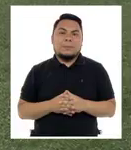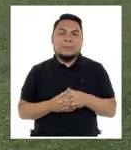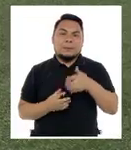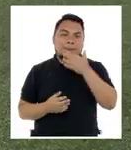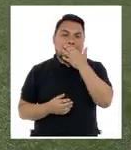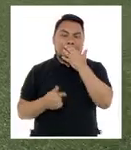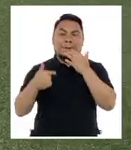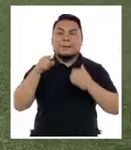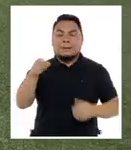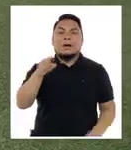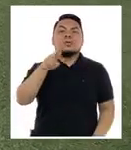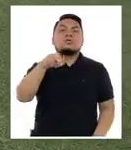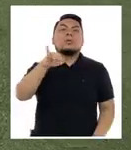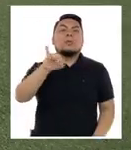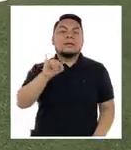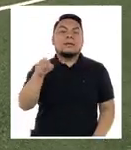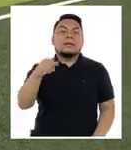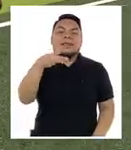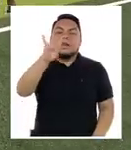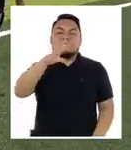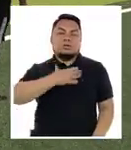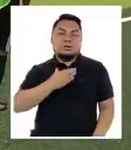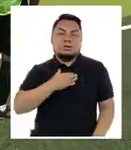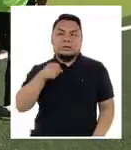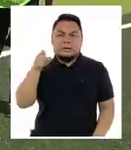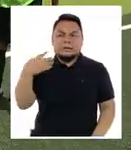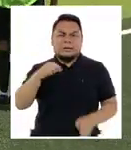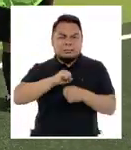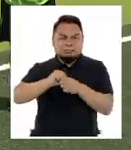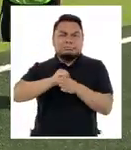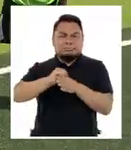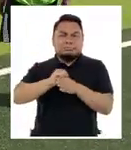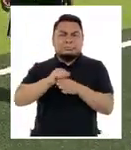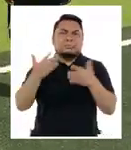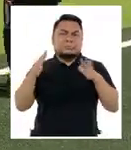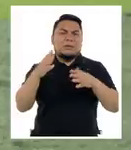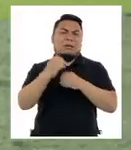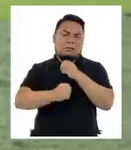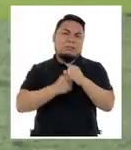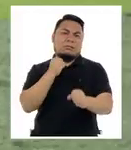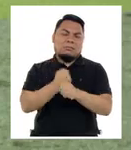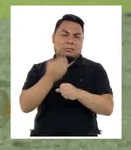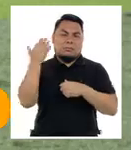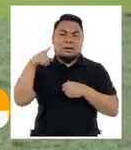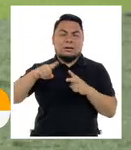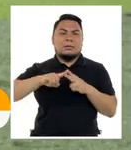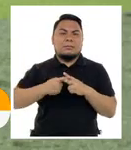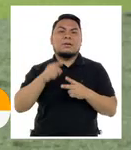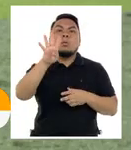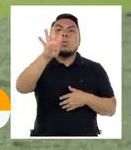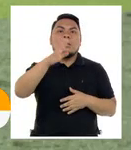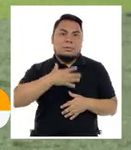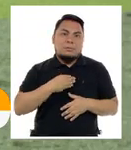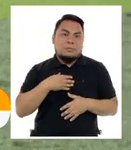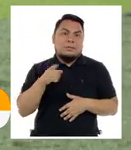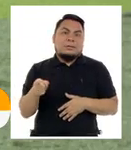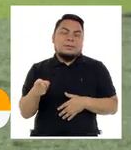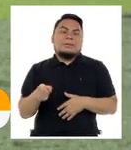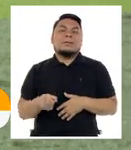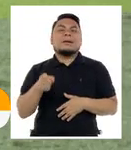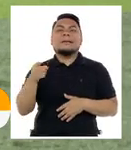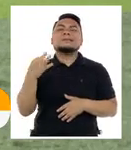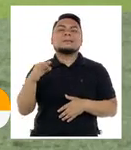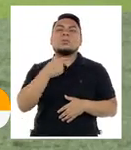Ronnie actualmente tiene 18 años Ronnie viene entrenando desde hace ya muchos años desde que él empezó de cuatro años